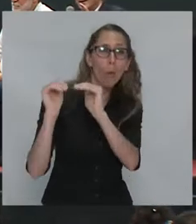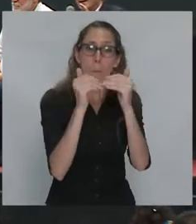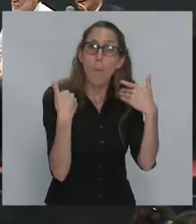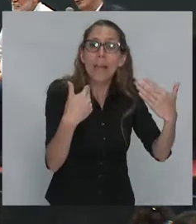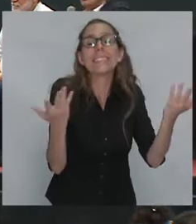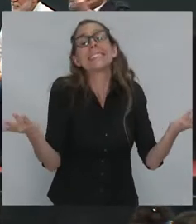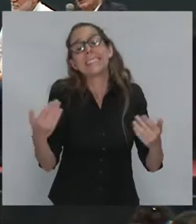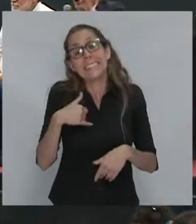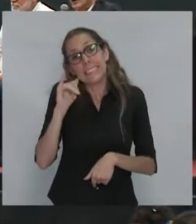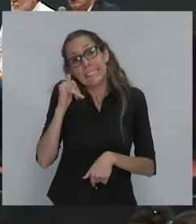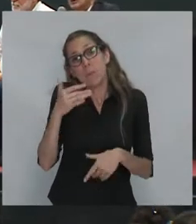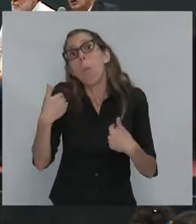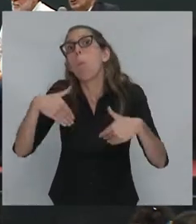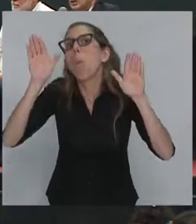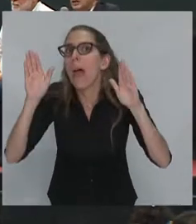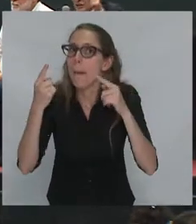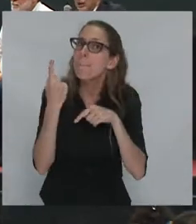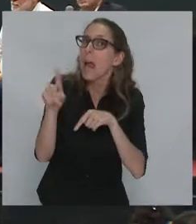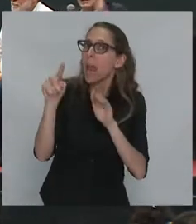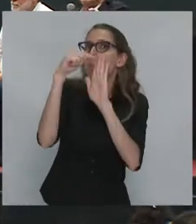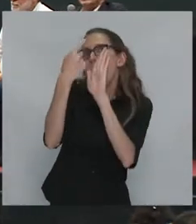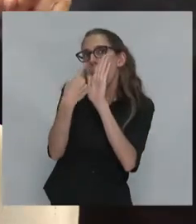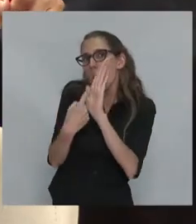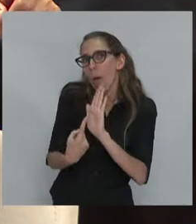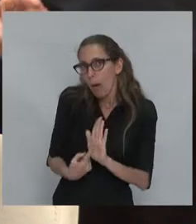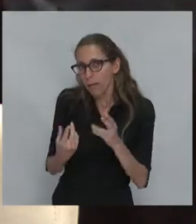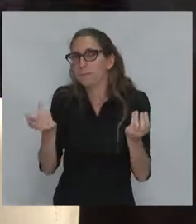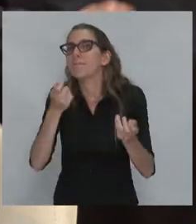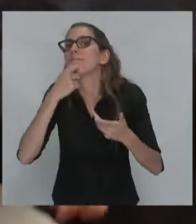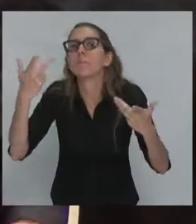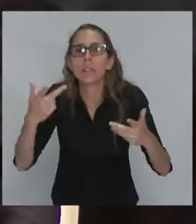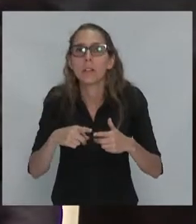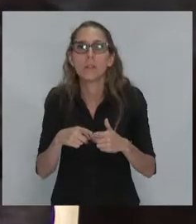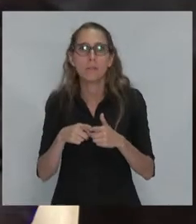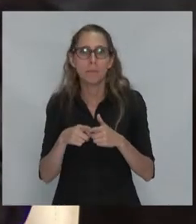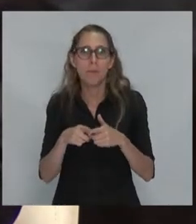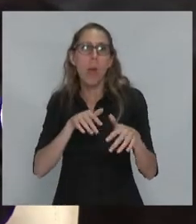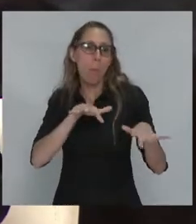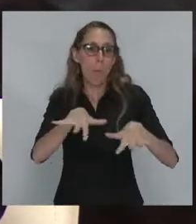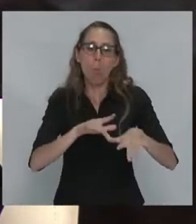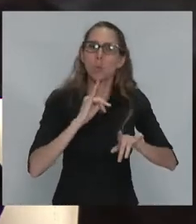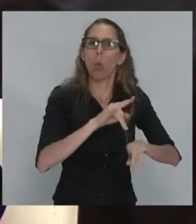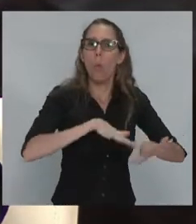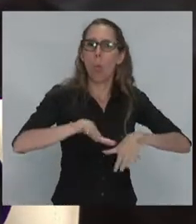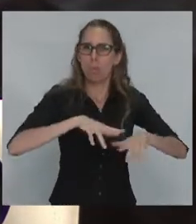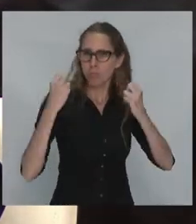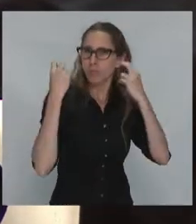puede. Con muchas otras condiciones, que son la movilización del pueblo. Muchas gracias.